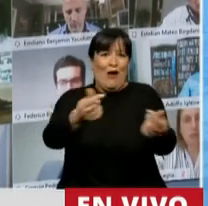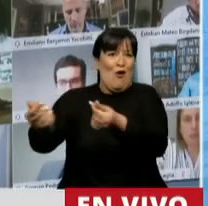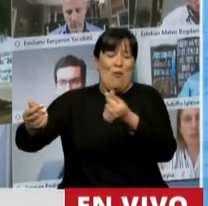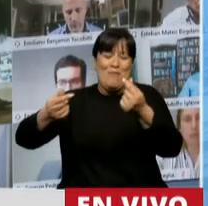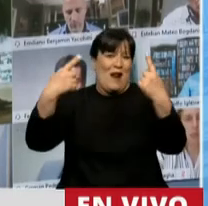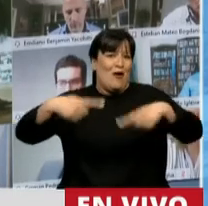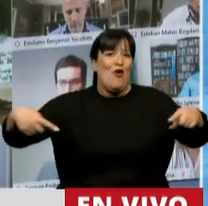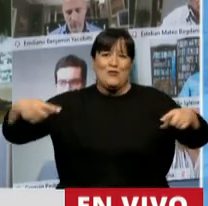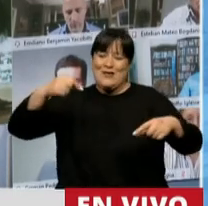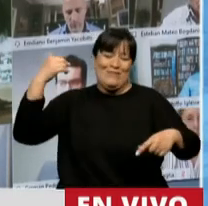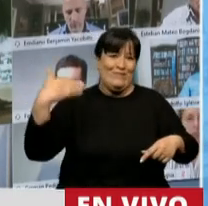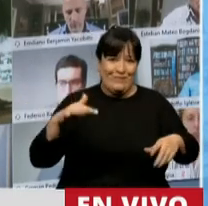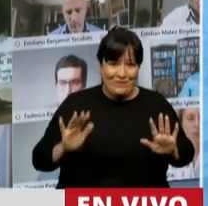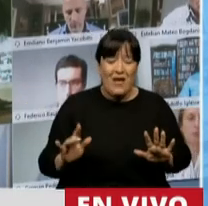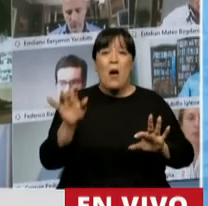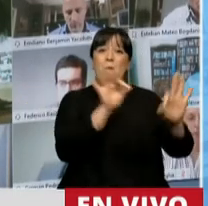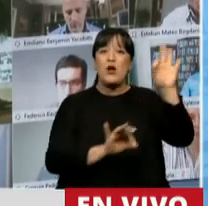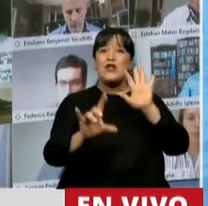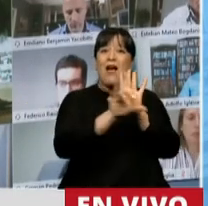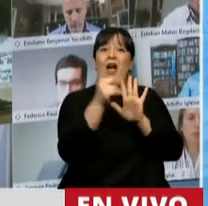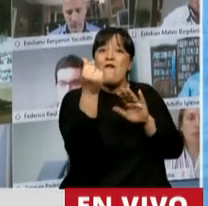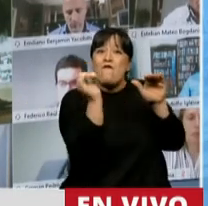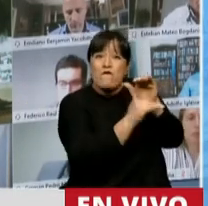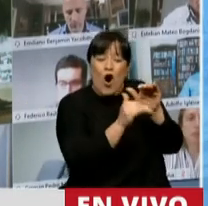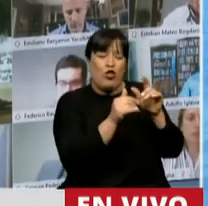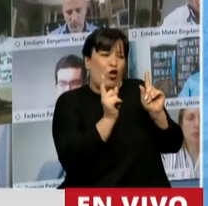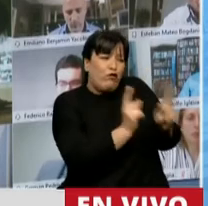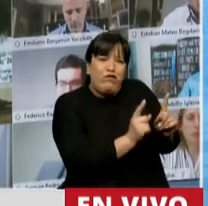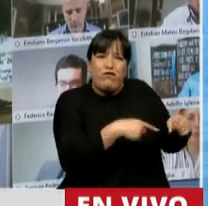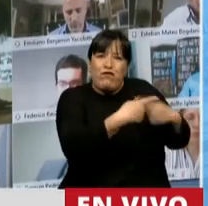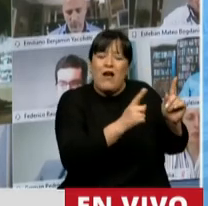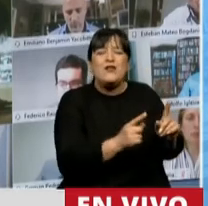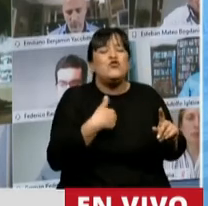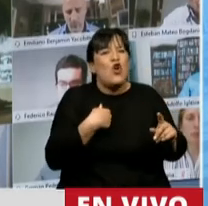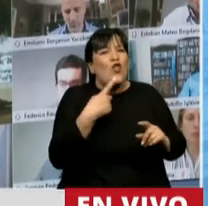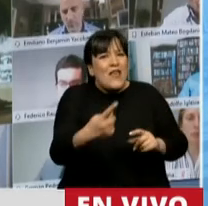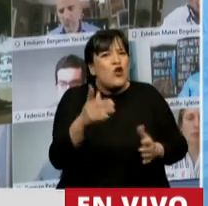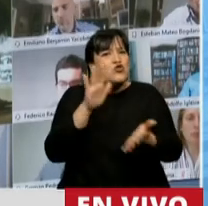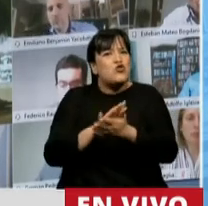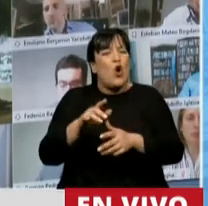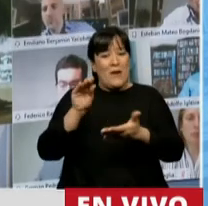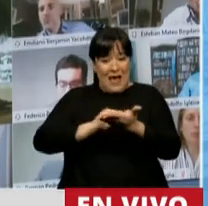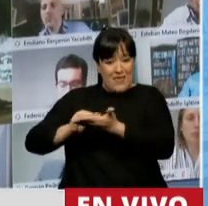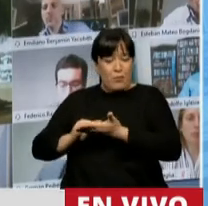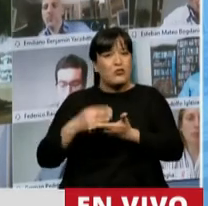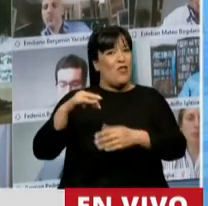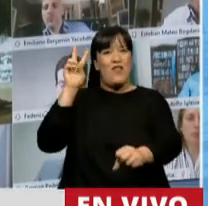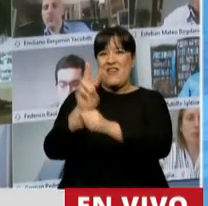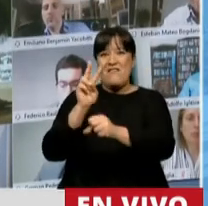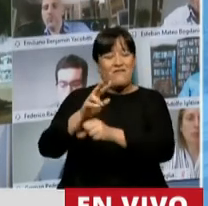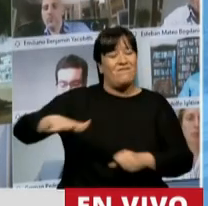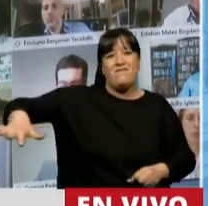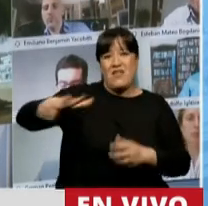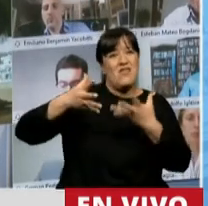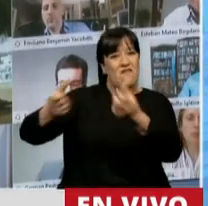Y fíjense que el proyecto de ley habla del Fondo de Garantía de Sustentabilidad. Y yo lo estoy llevando a la protección que tenemos los diputados, que defendemos el pueblo